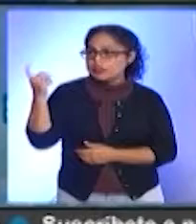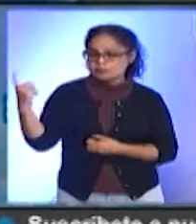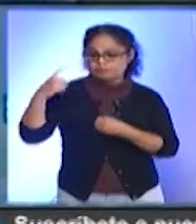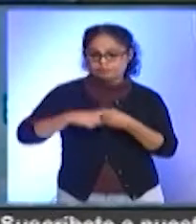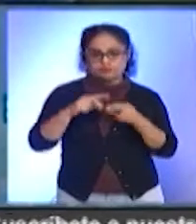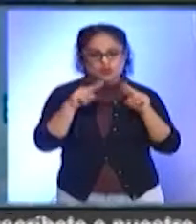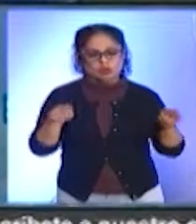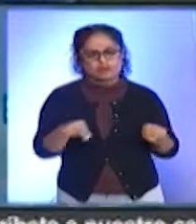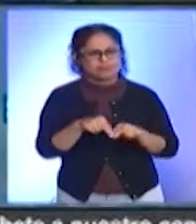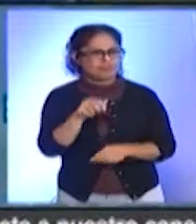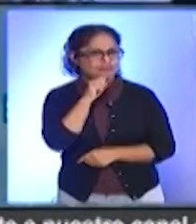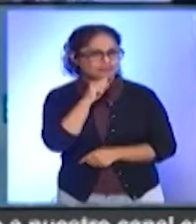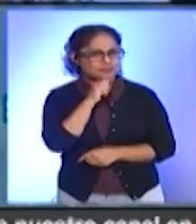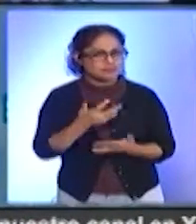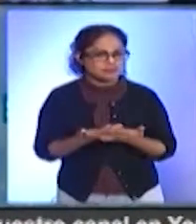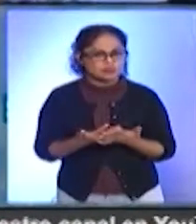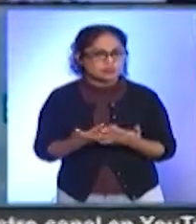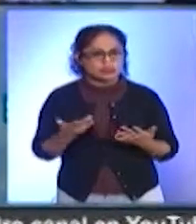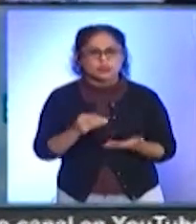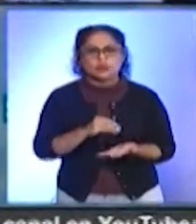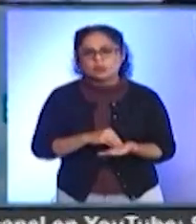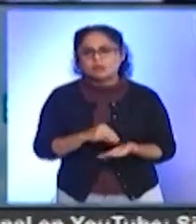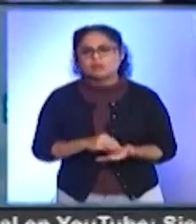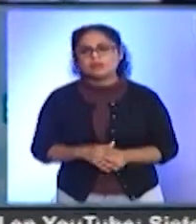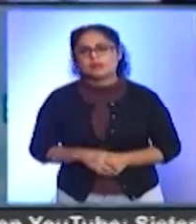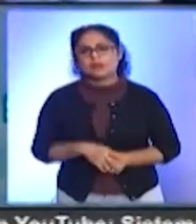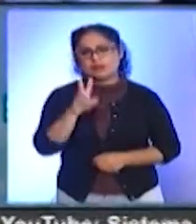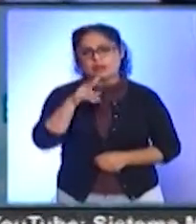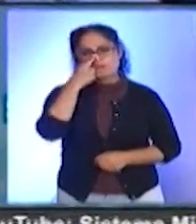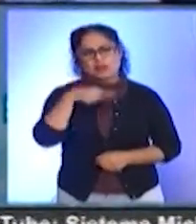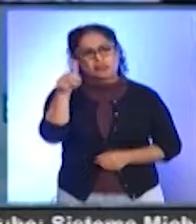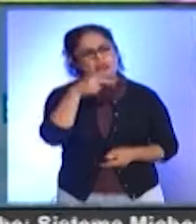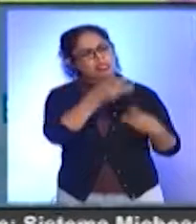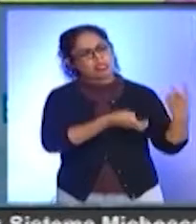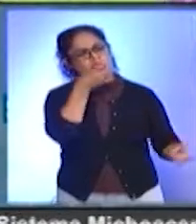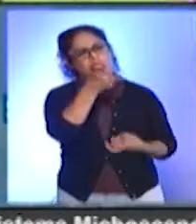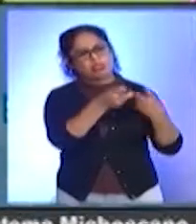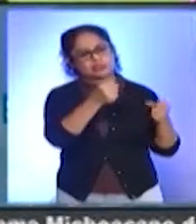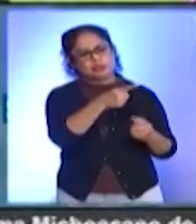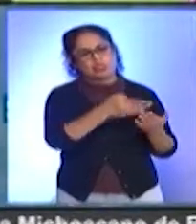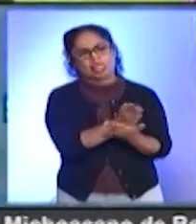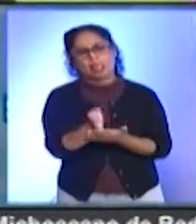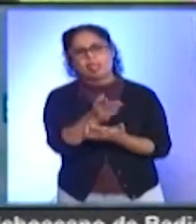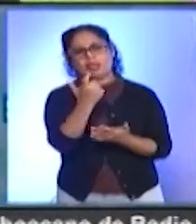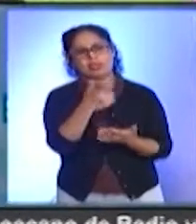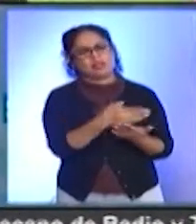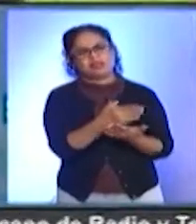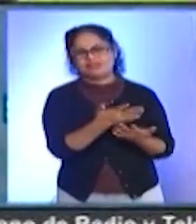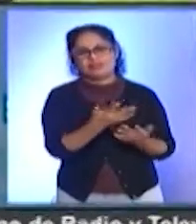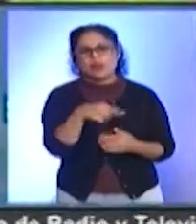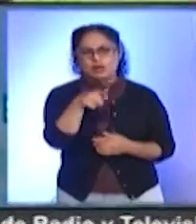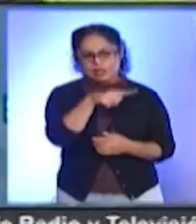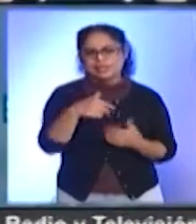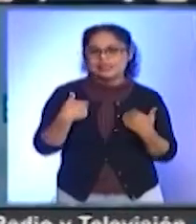el encargado de las finanzas estatales. Ayala Morales dijo que es muy fácil señalar desvío de recursos, aunque dijo eso es comprensible ante el panorama